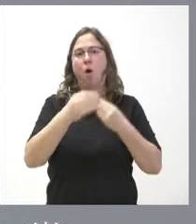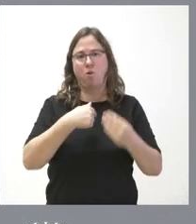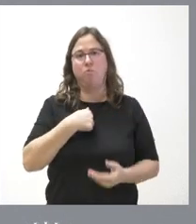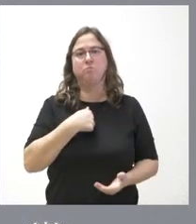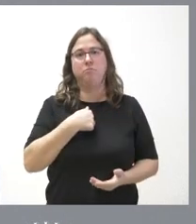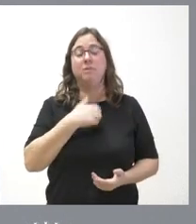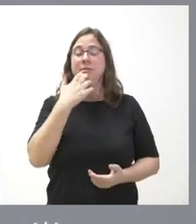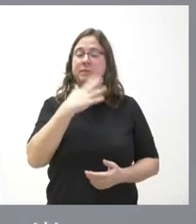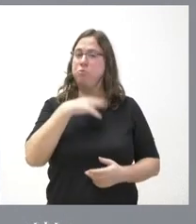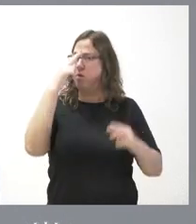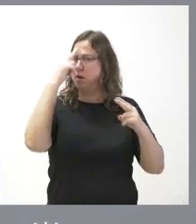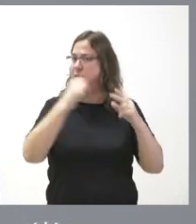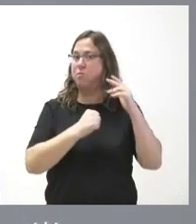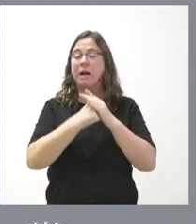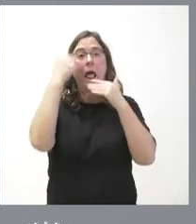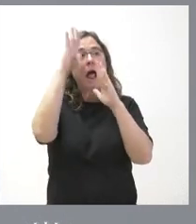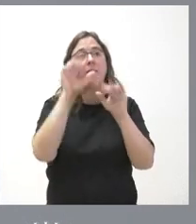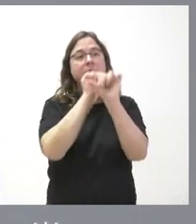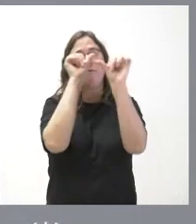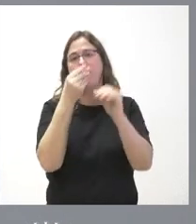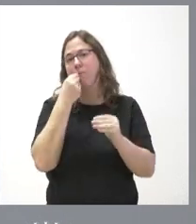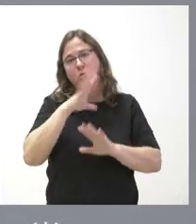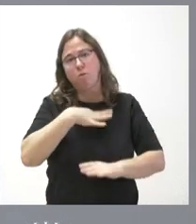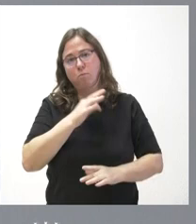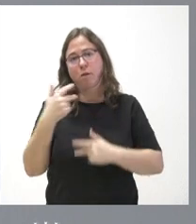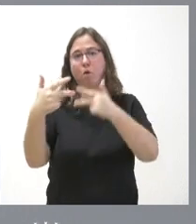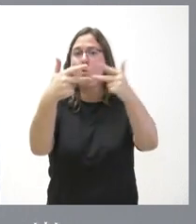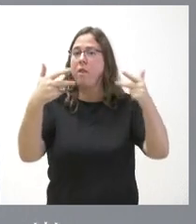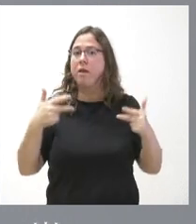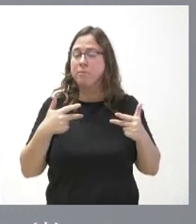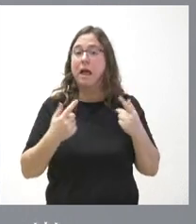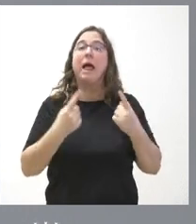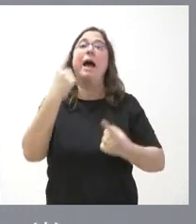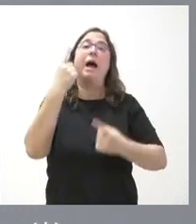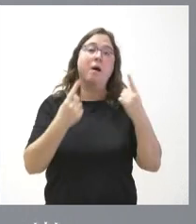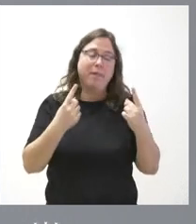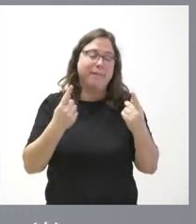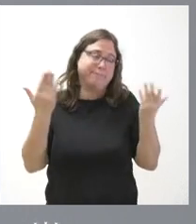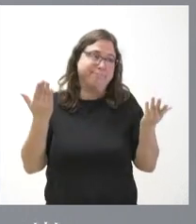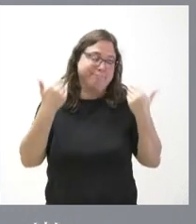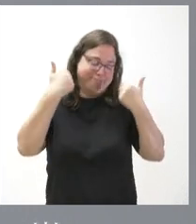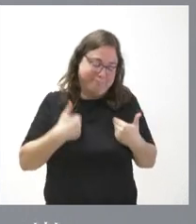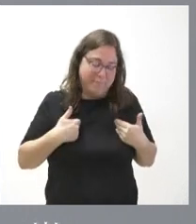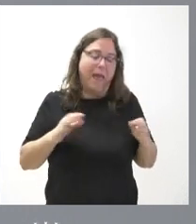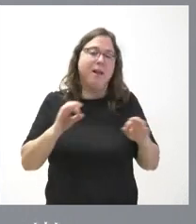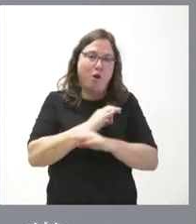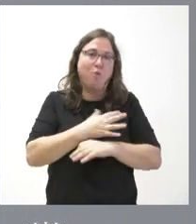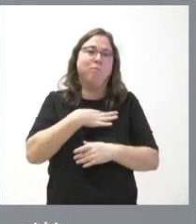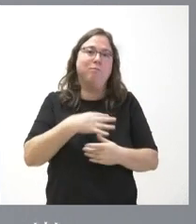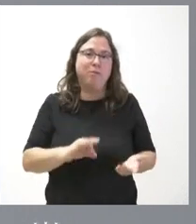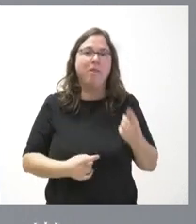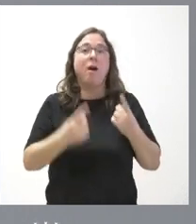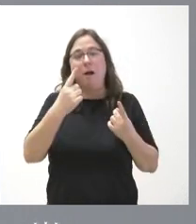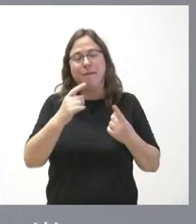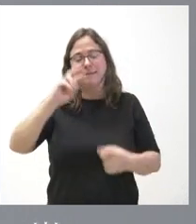siempre que puedo lo atiendo de la mejor forma posible en las ruedas de prensa a veces cometeré errores en ocasiones llegaré